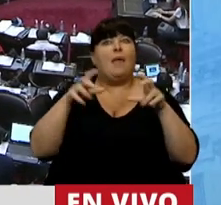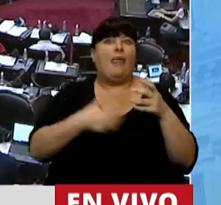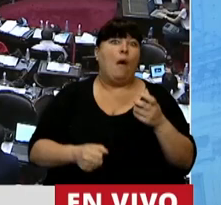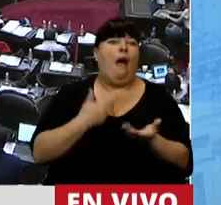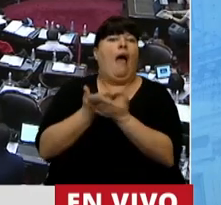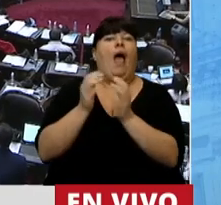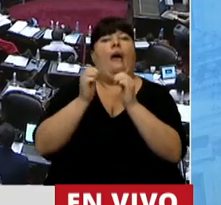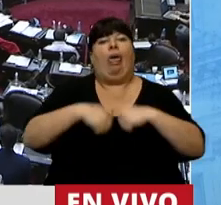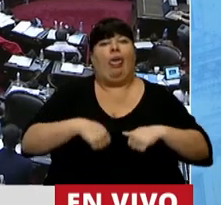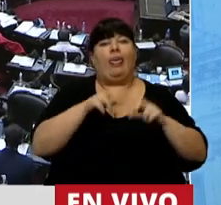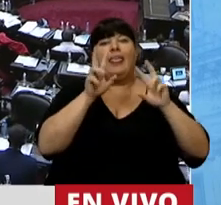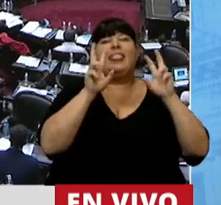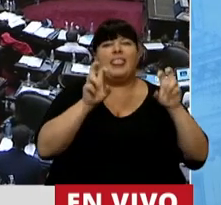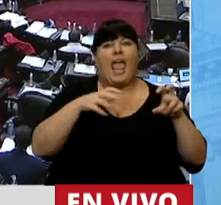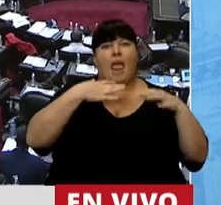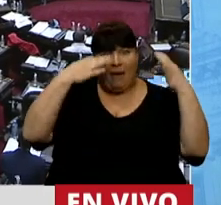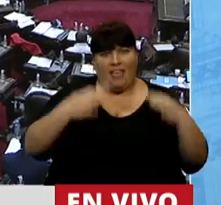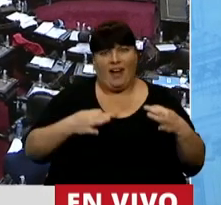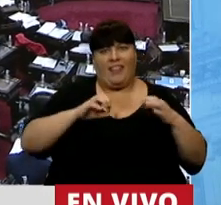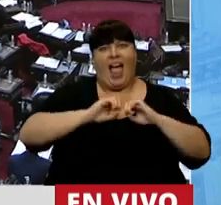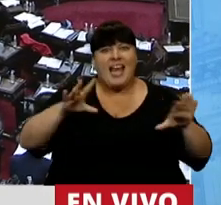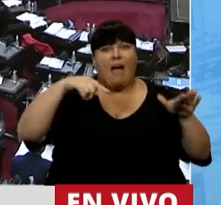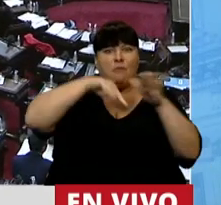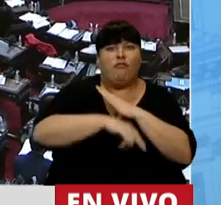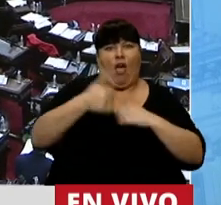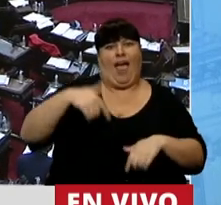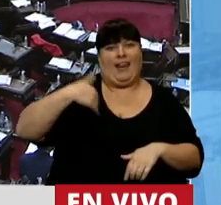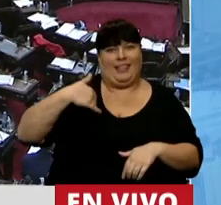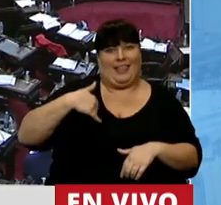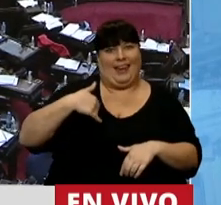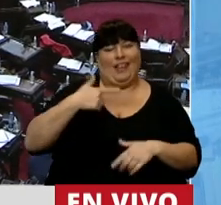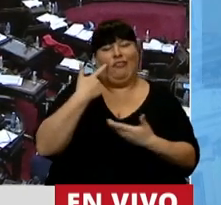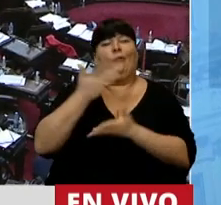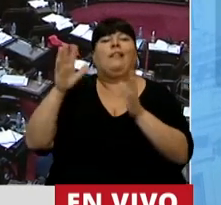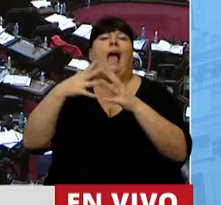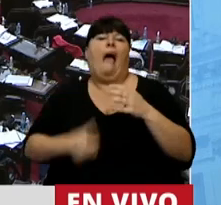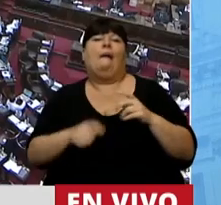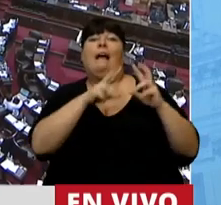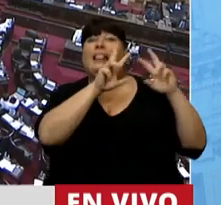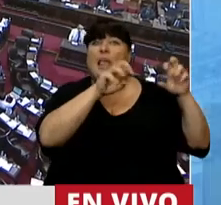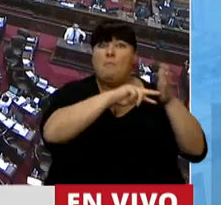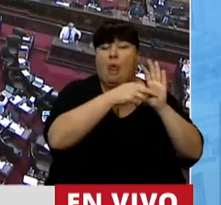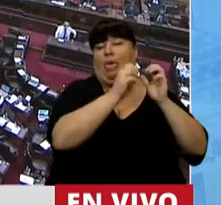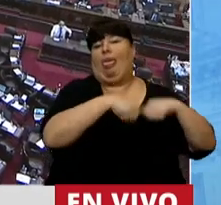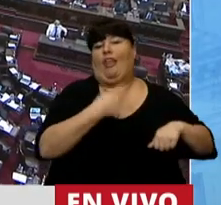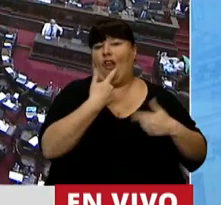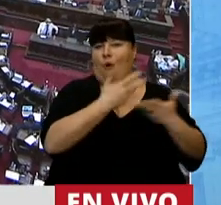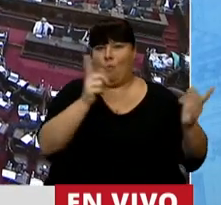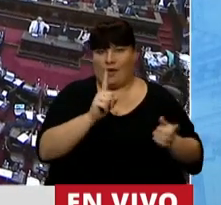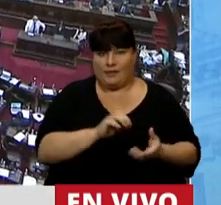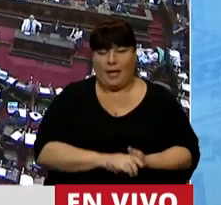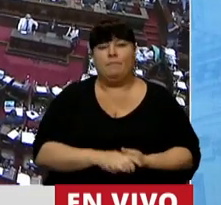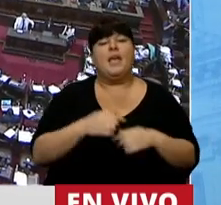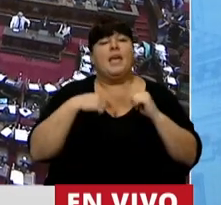esconder los verdaderos y reales y profundos problemas que tiene la República Argentina. Pero no puedo dejar de mencionar, señor